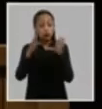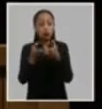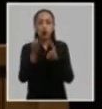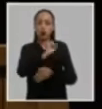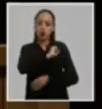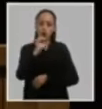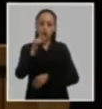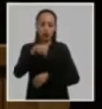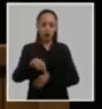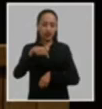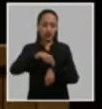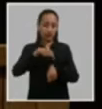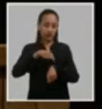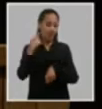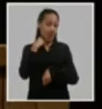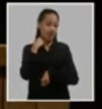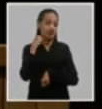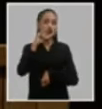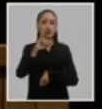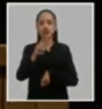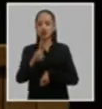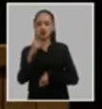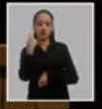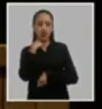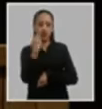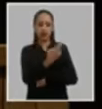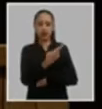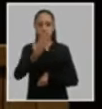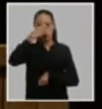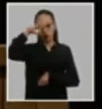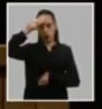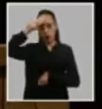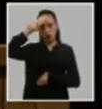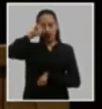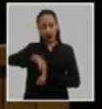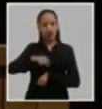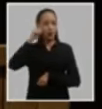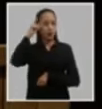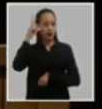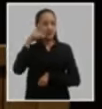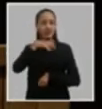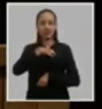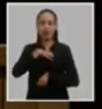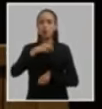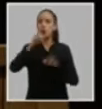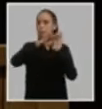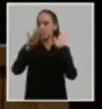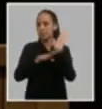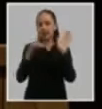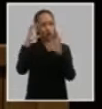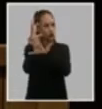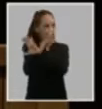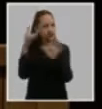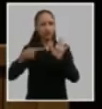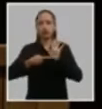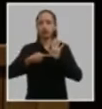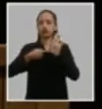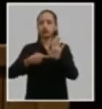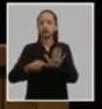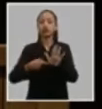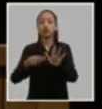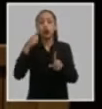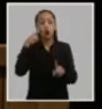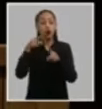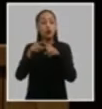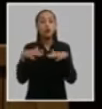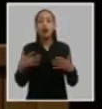revolucionaria confugando el caudal de experiencias acumuladas con la utilización de métodos científicos en función de